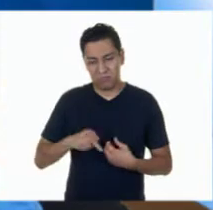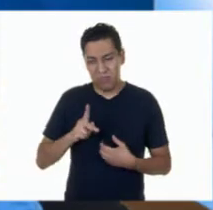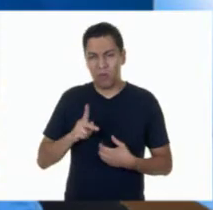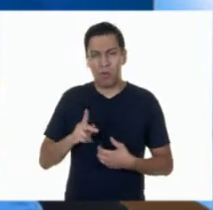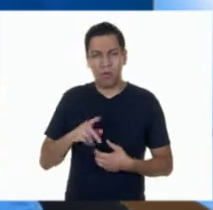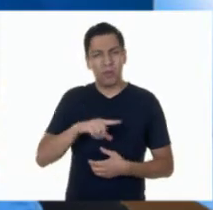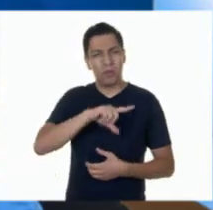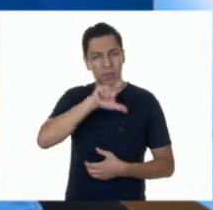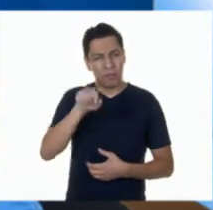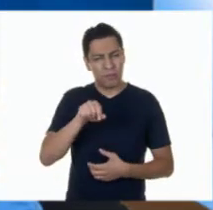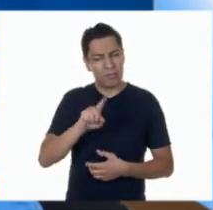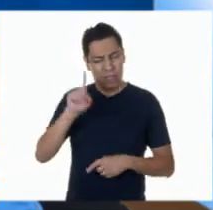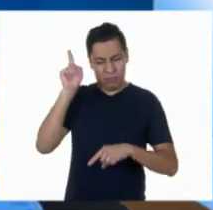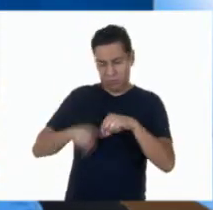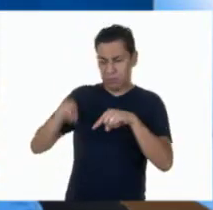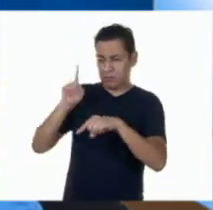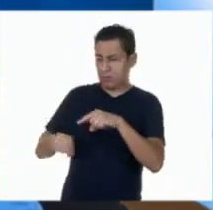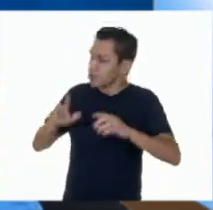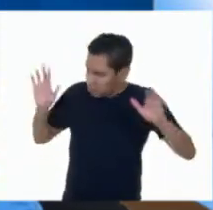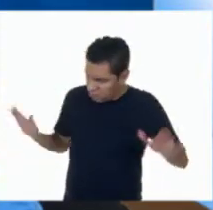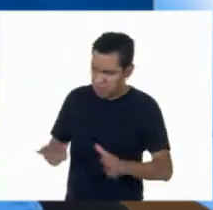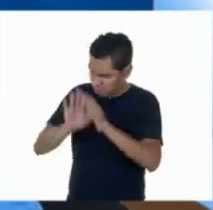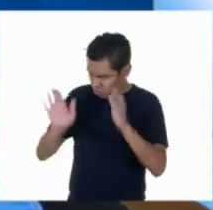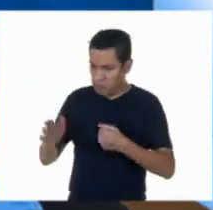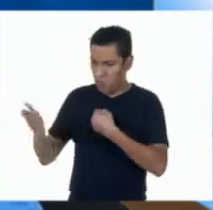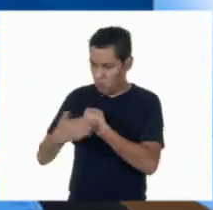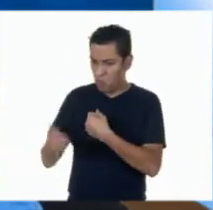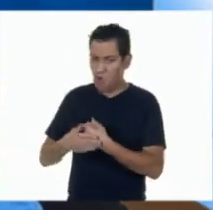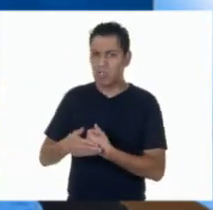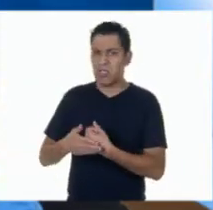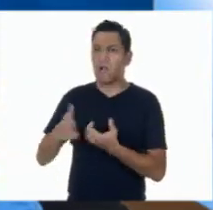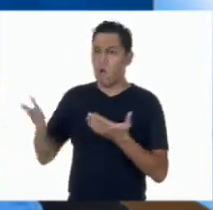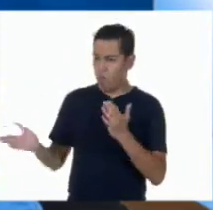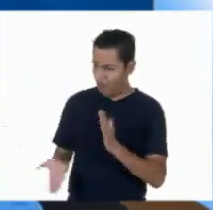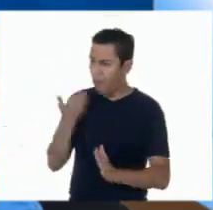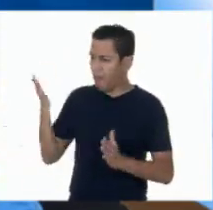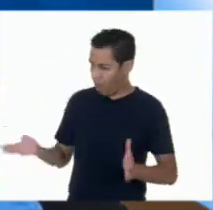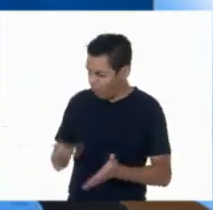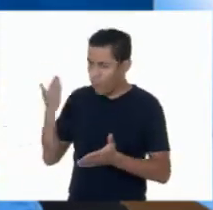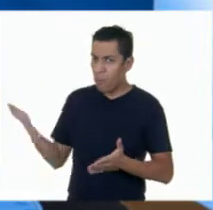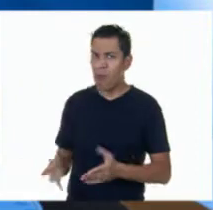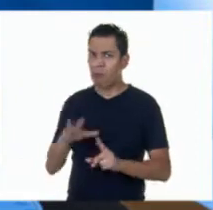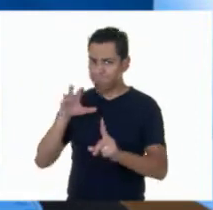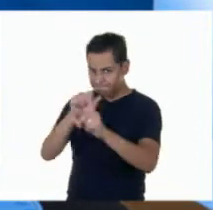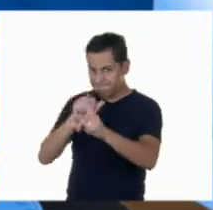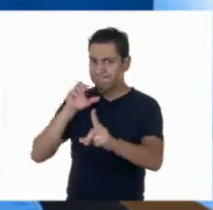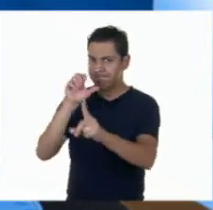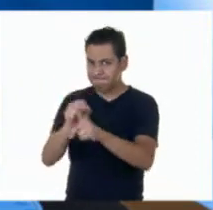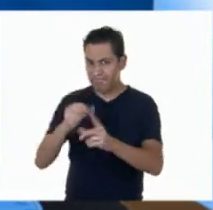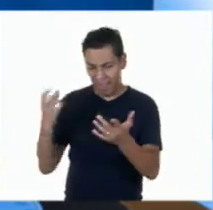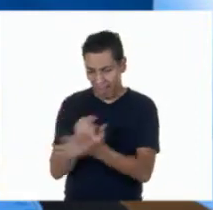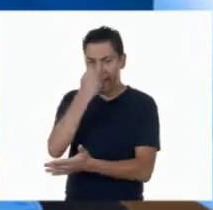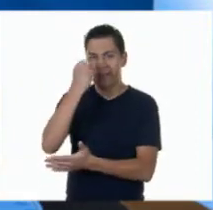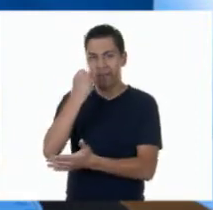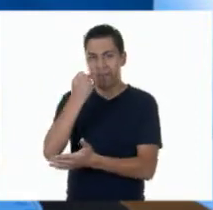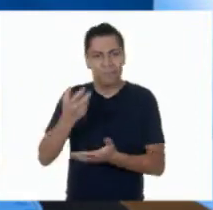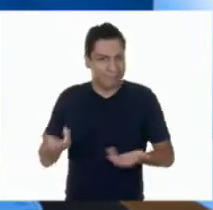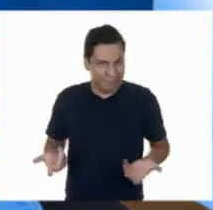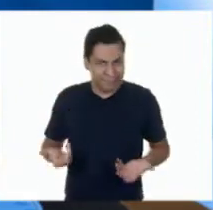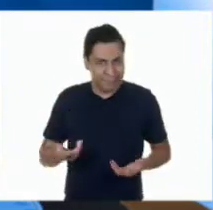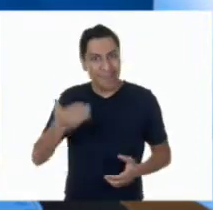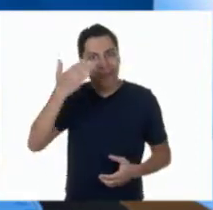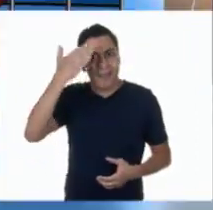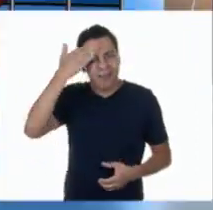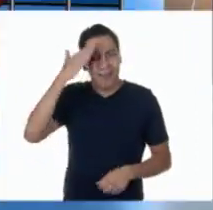aprendimos como equipo. Así que, de la tristeza, bajamos a tan solo un desaliento por haber perdido ese juego.